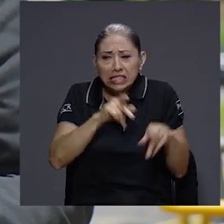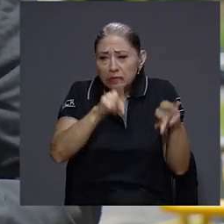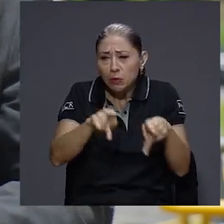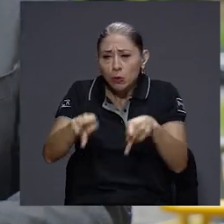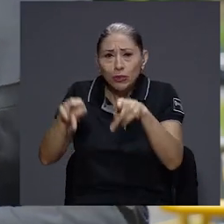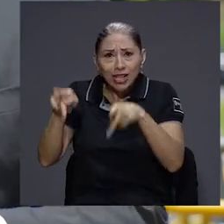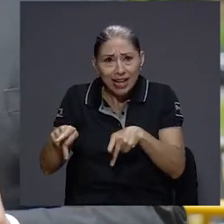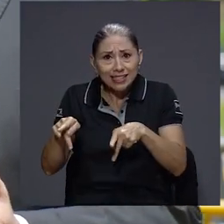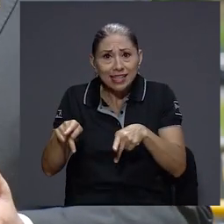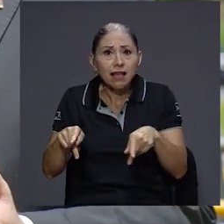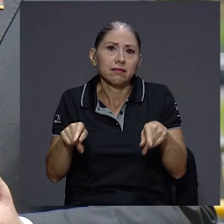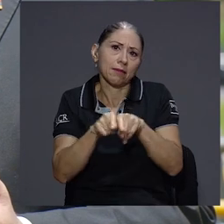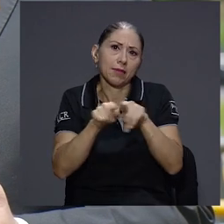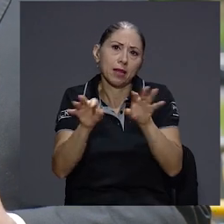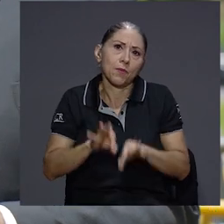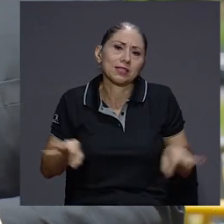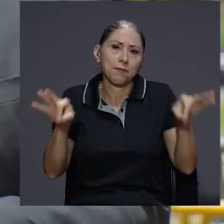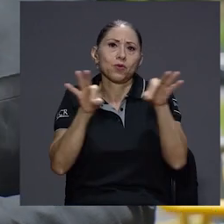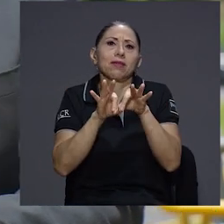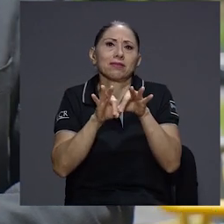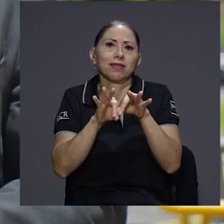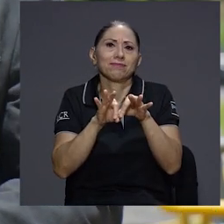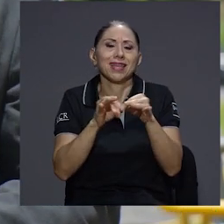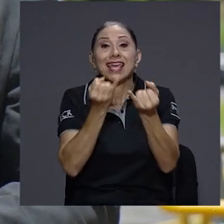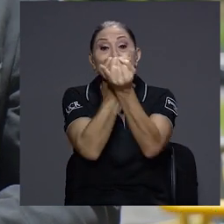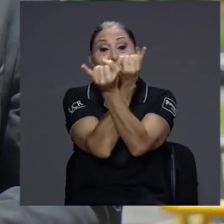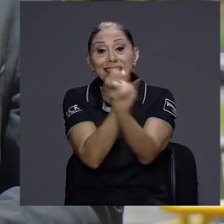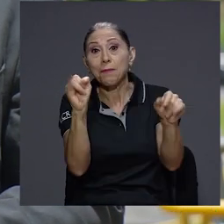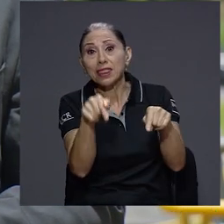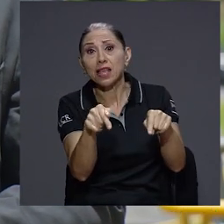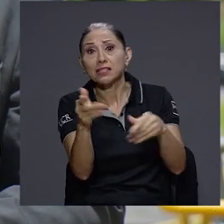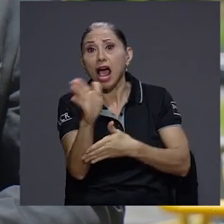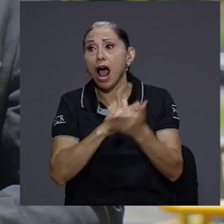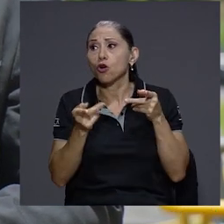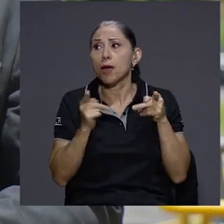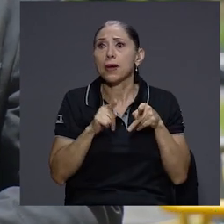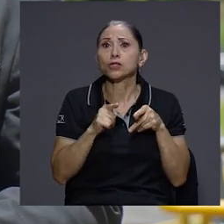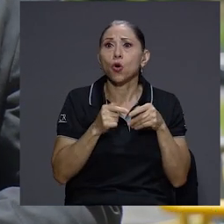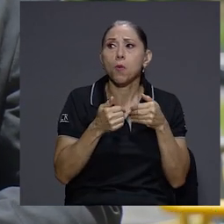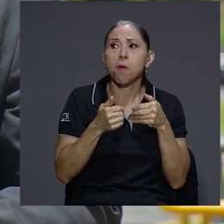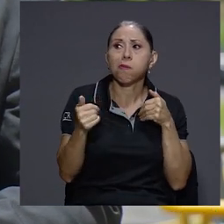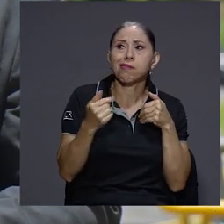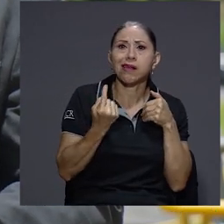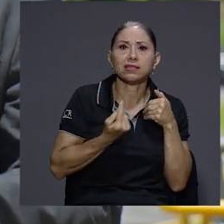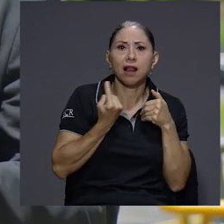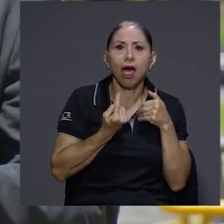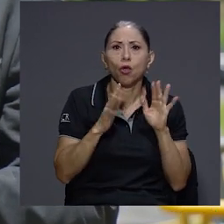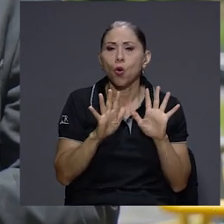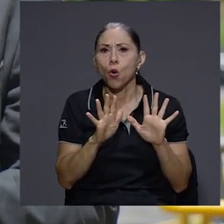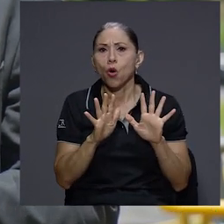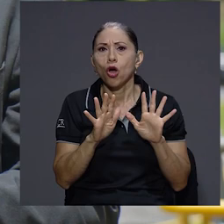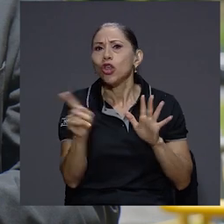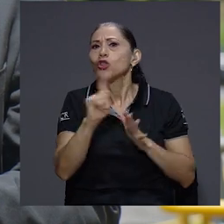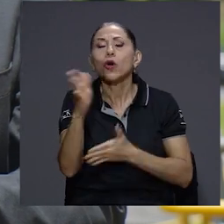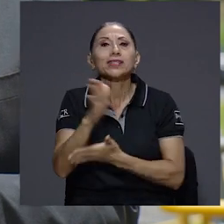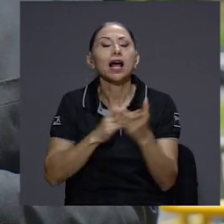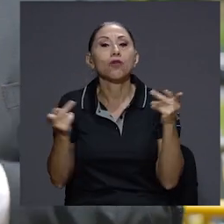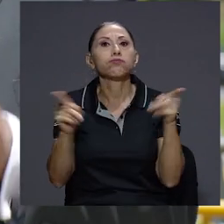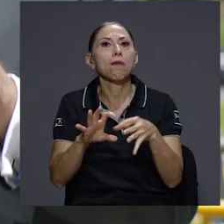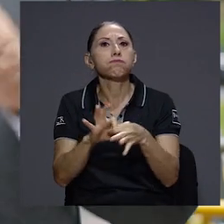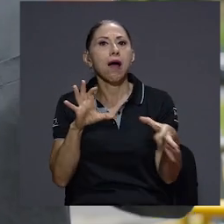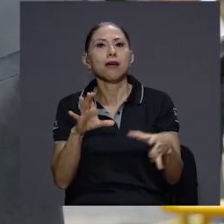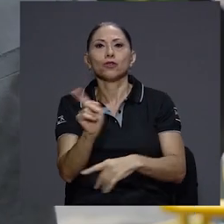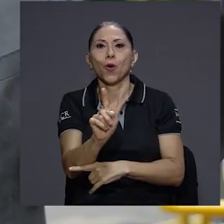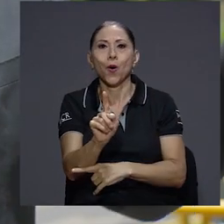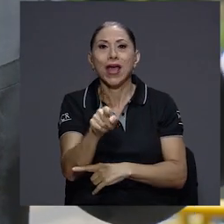concatenaron, sino lo más importante, la independencia no fue un hecho aislado, no fue generado por una cuestión causal o